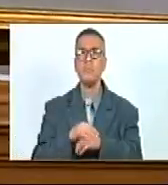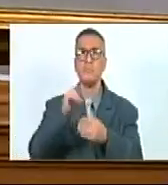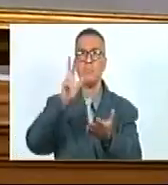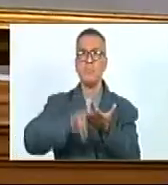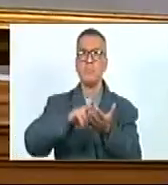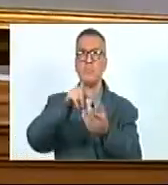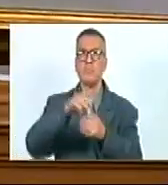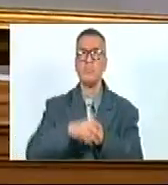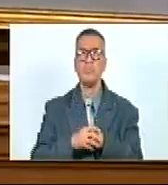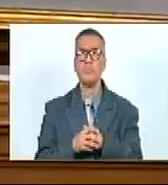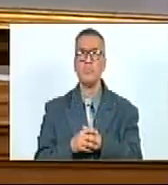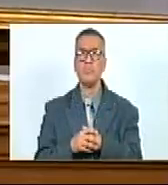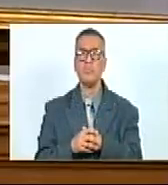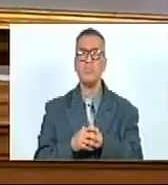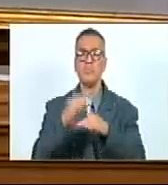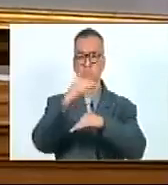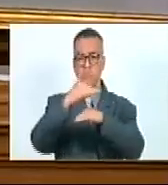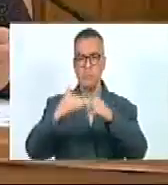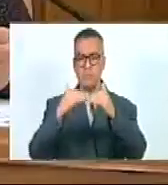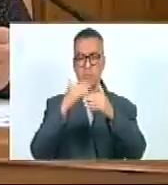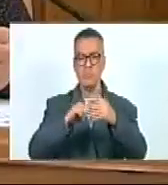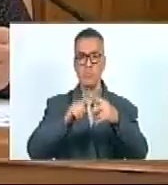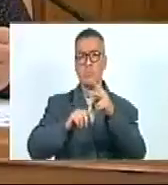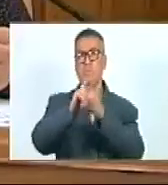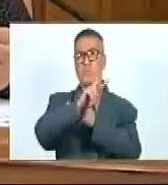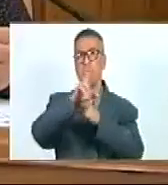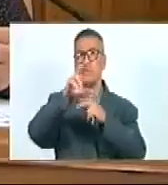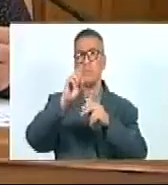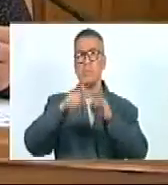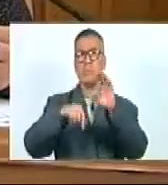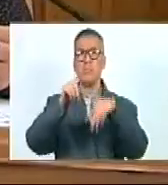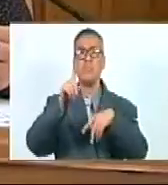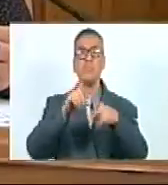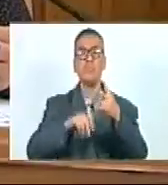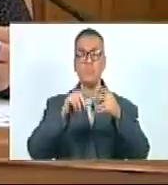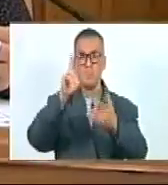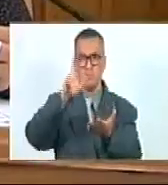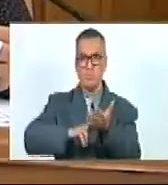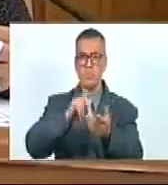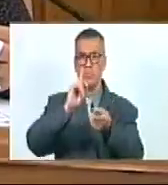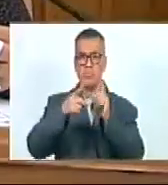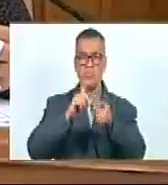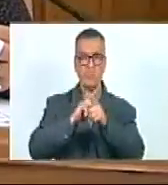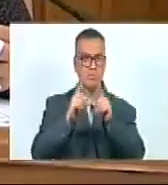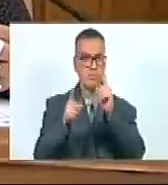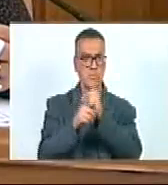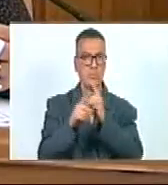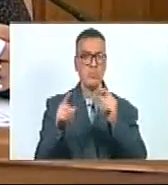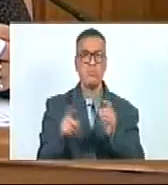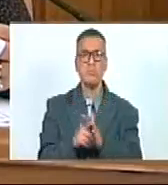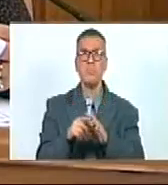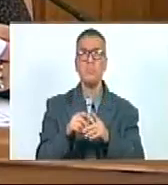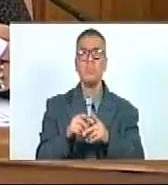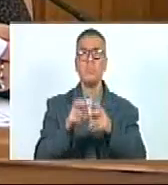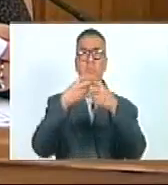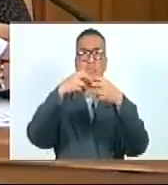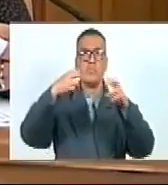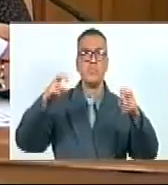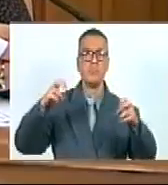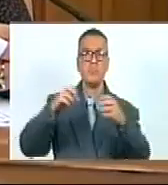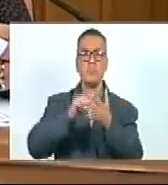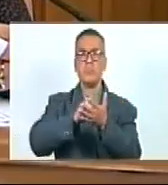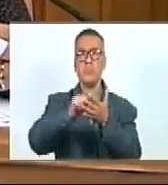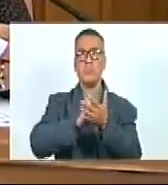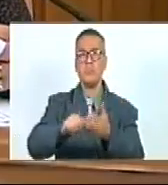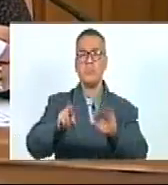Aprobado. Siguiente. Décimo primero. sugiere aprobar con modificación la denominación del epígrafe del